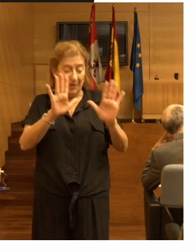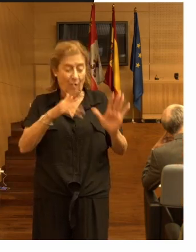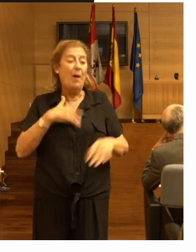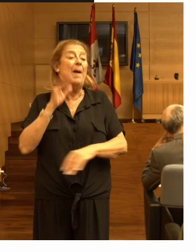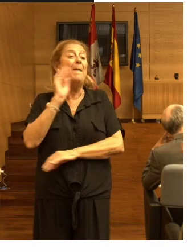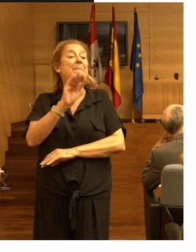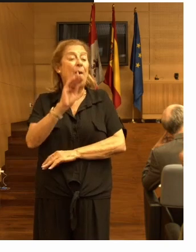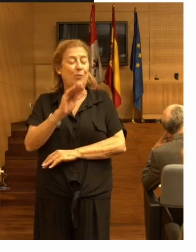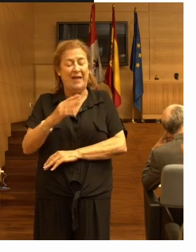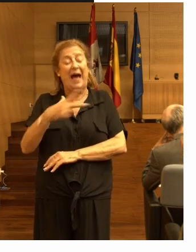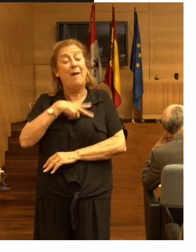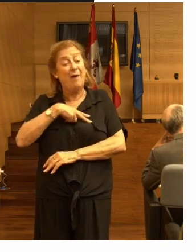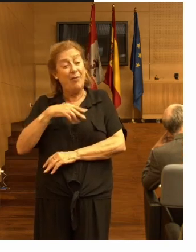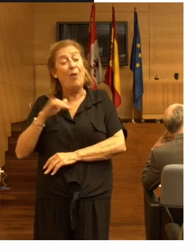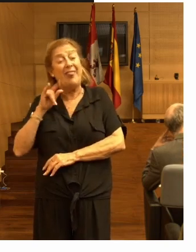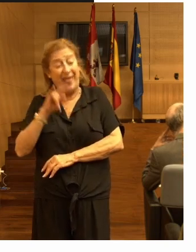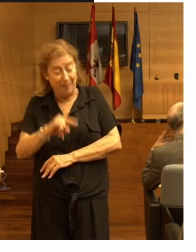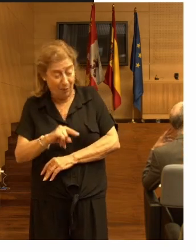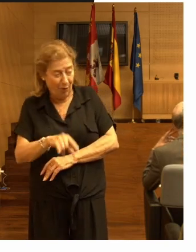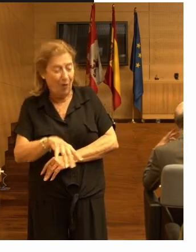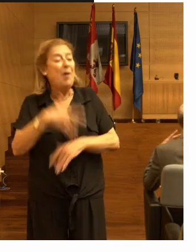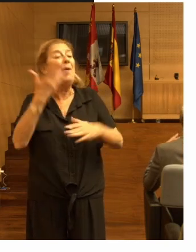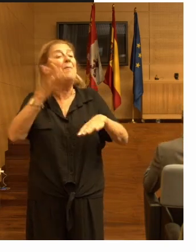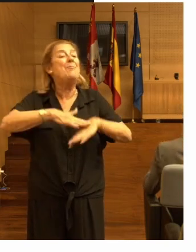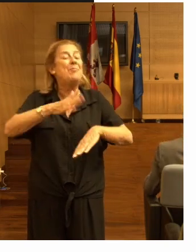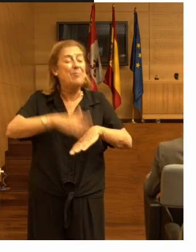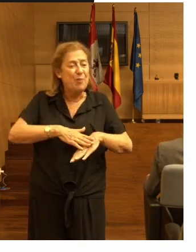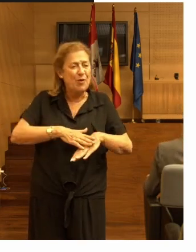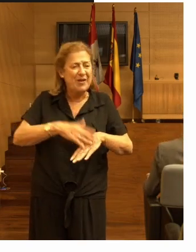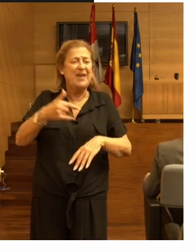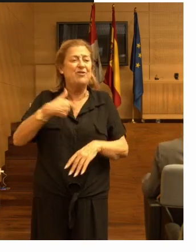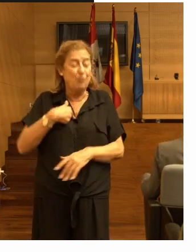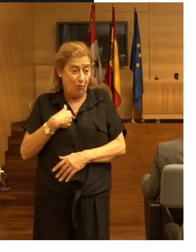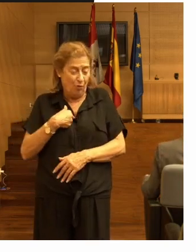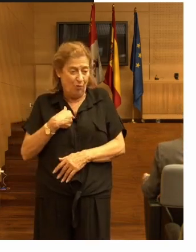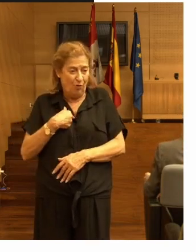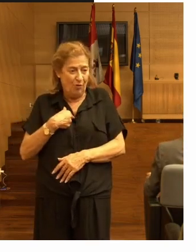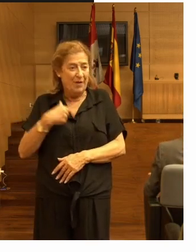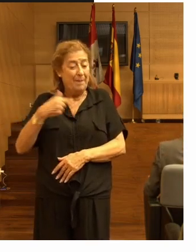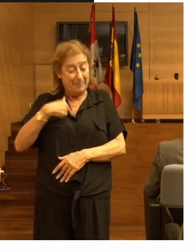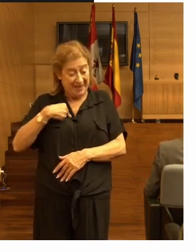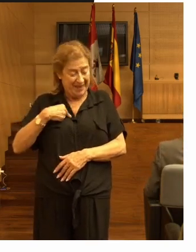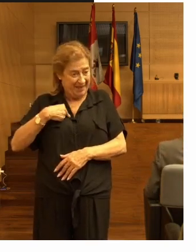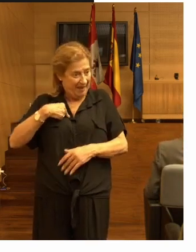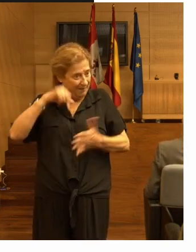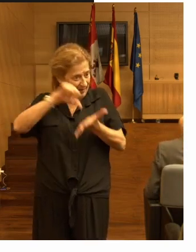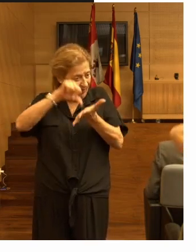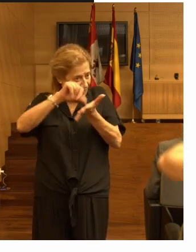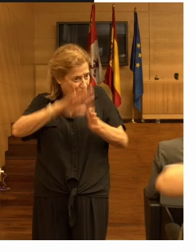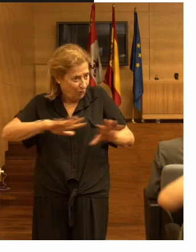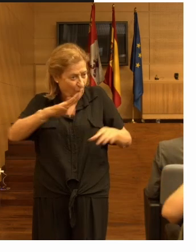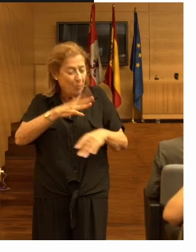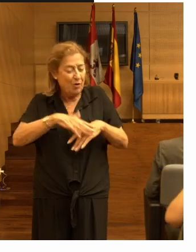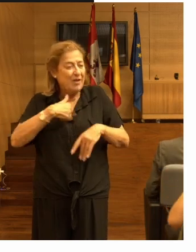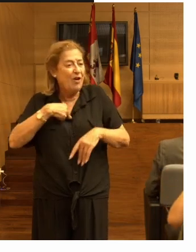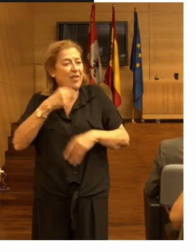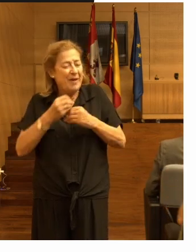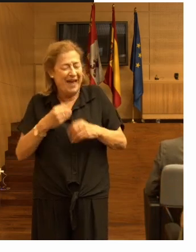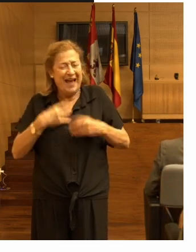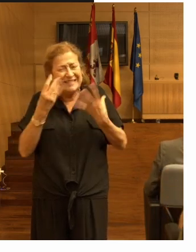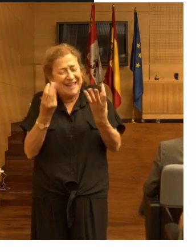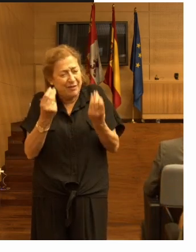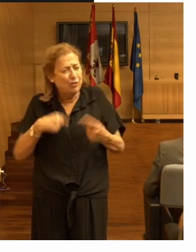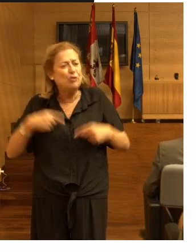pregunta del abogado del diablo ¿por qué tengo yo en mi institución que hacer tantos